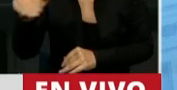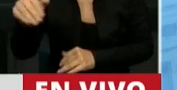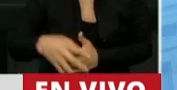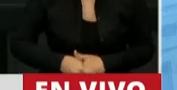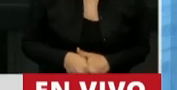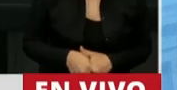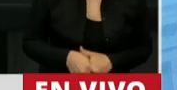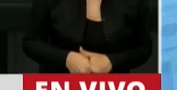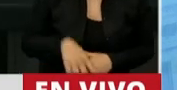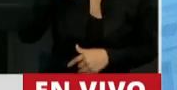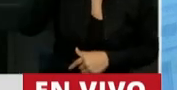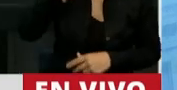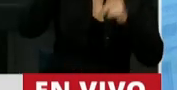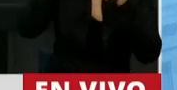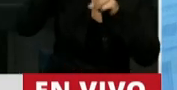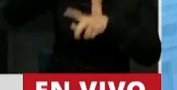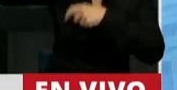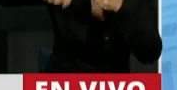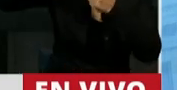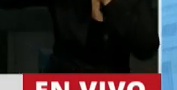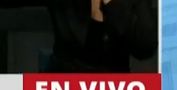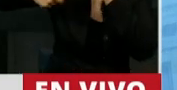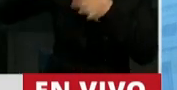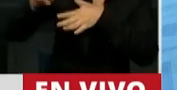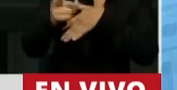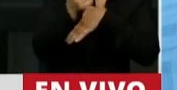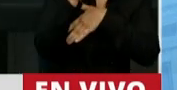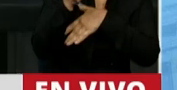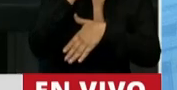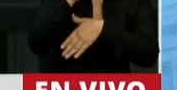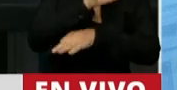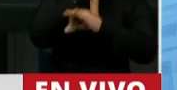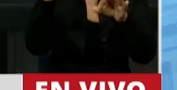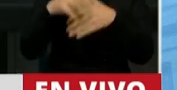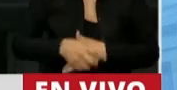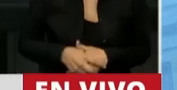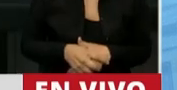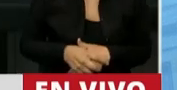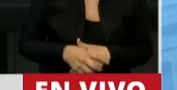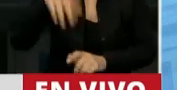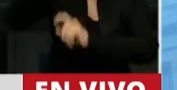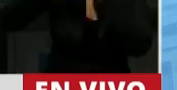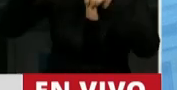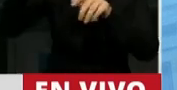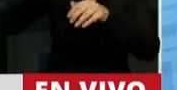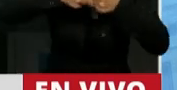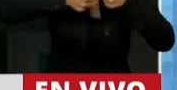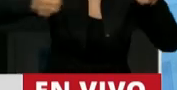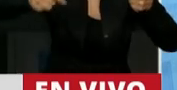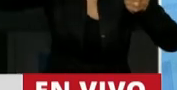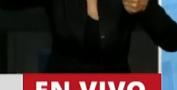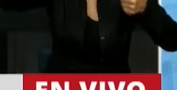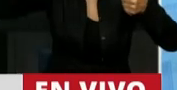De esto todavía no habló. Los santiagueños tienen 600 retenes en las fronteras